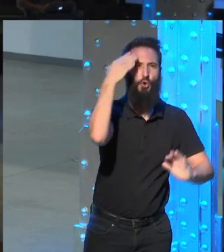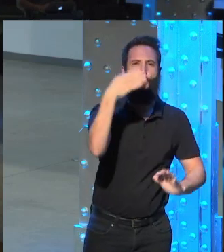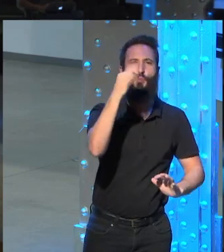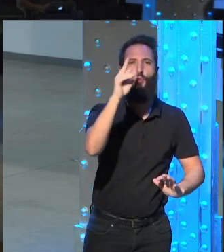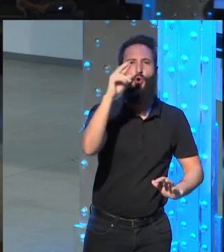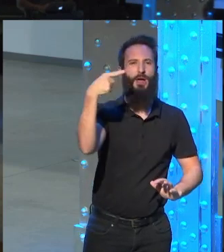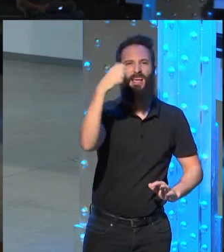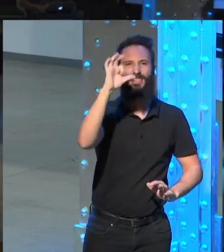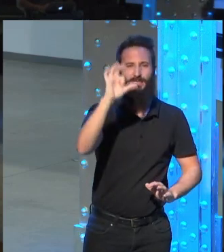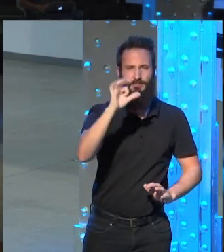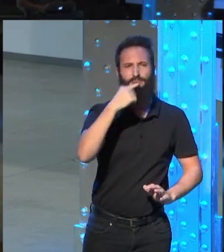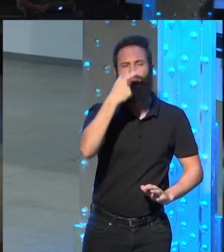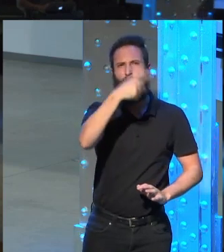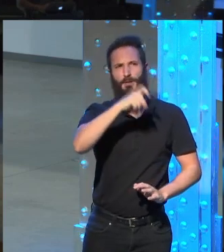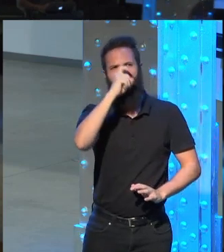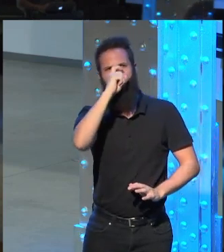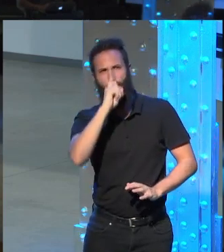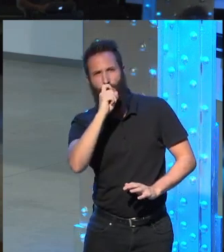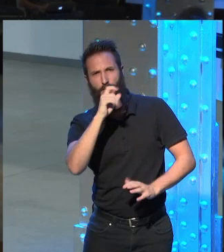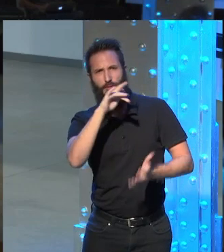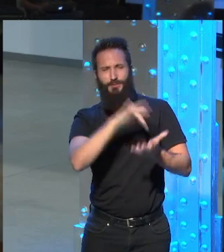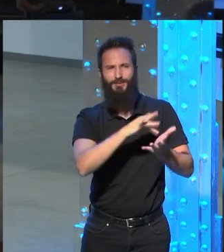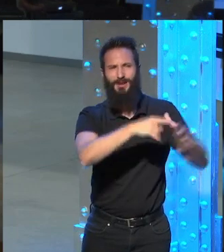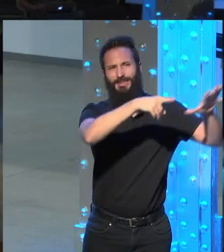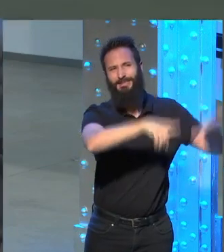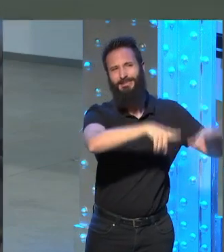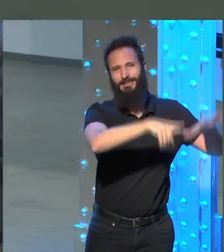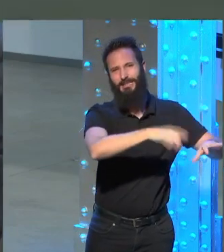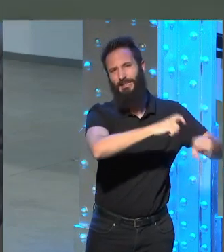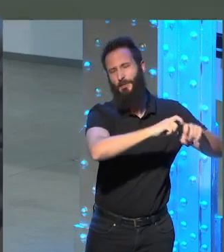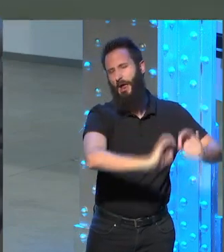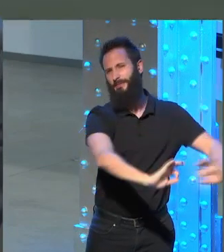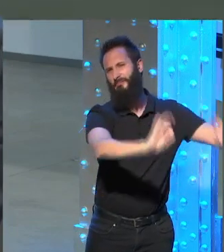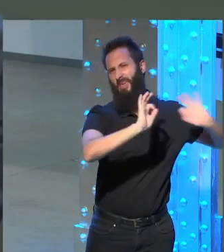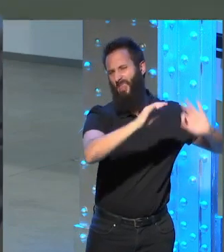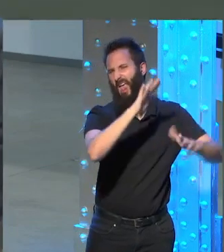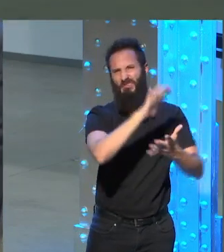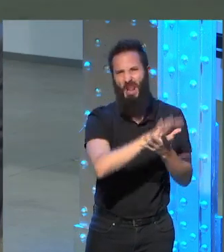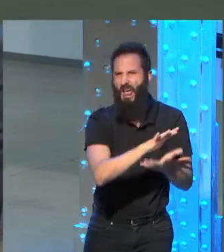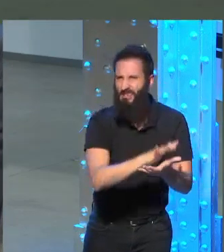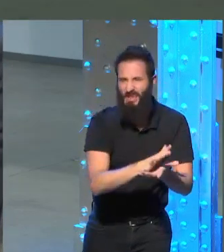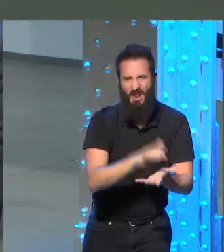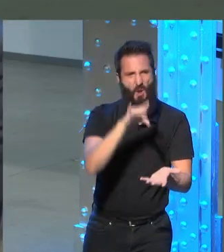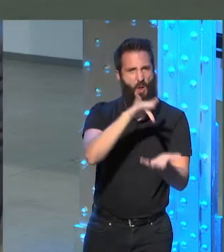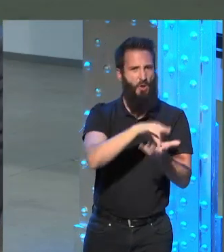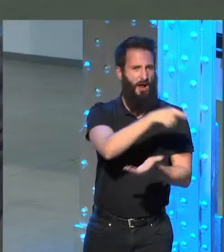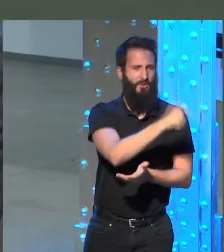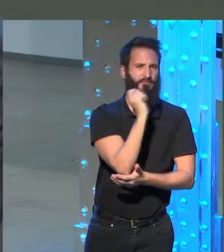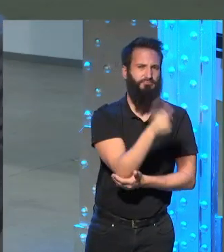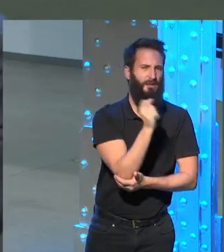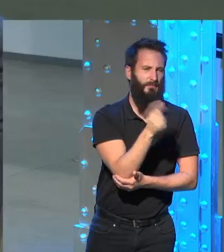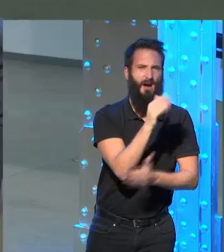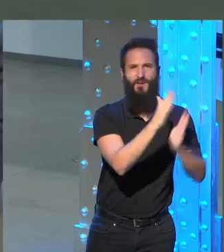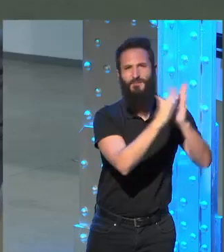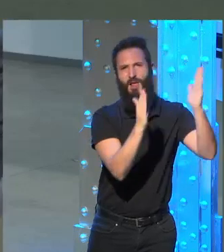y recuerdo que era un típico semestre de Princeton todo muy tranquilo tú te das una rutina que ibas a la